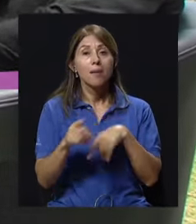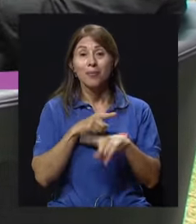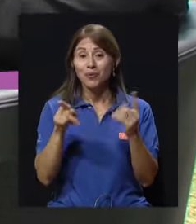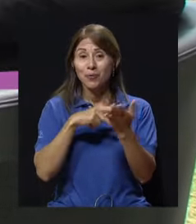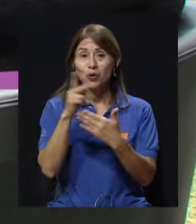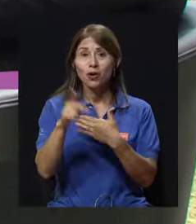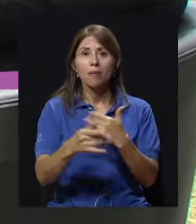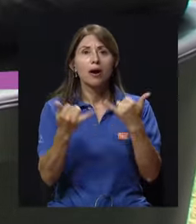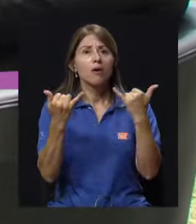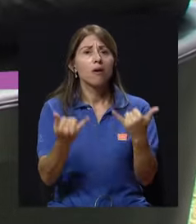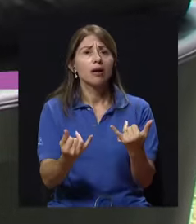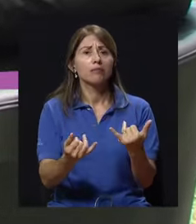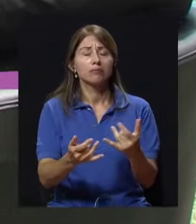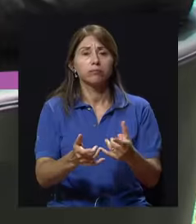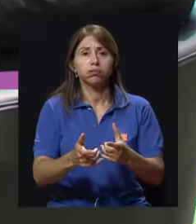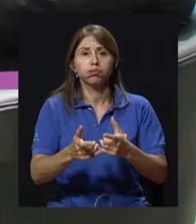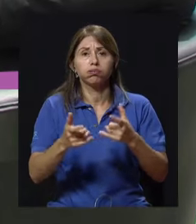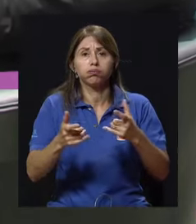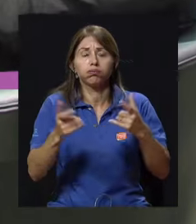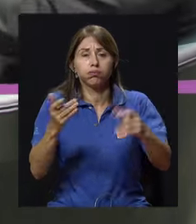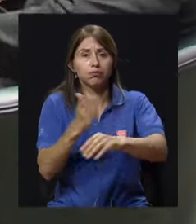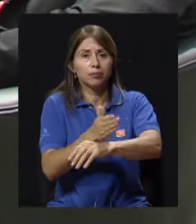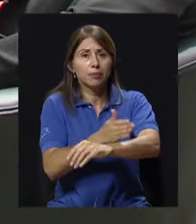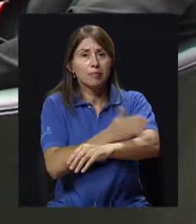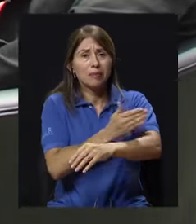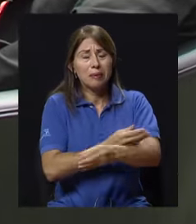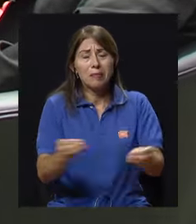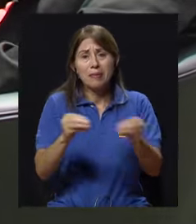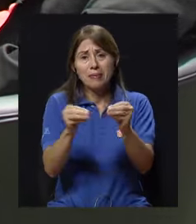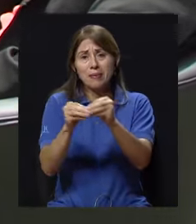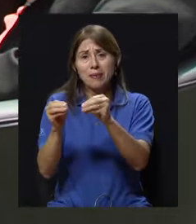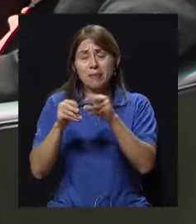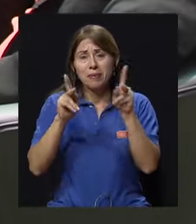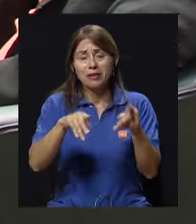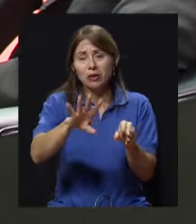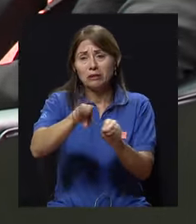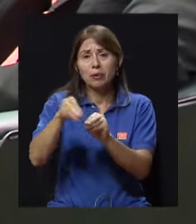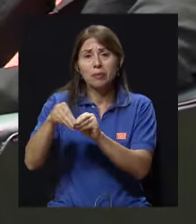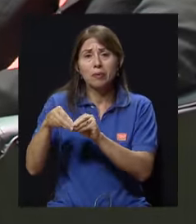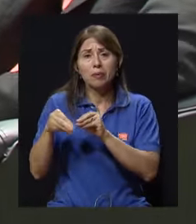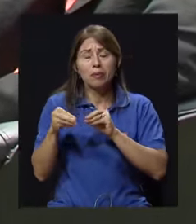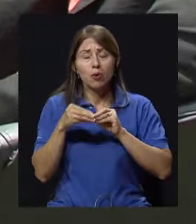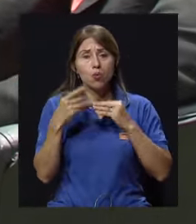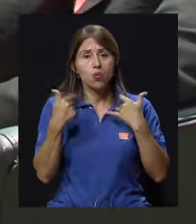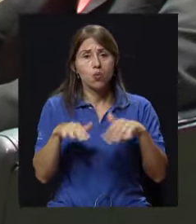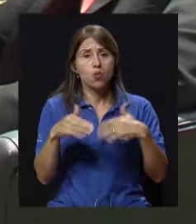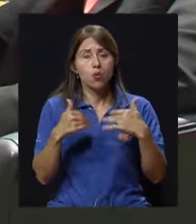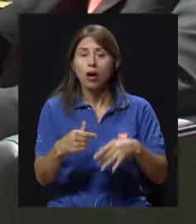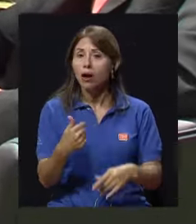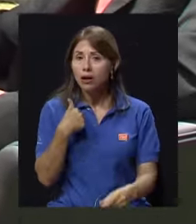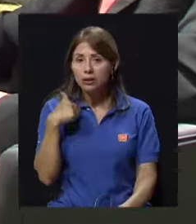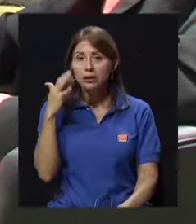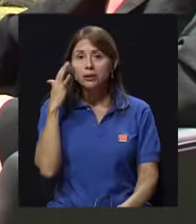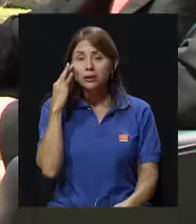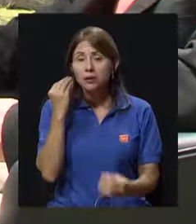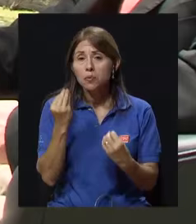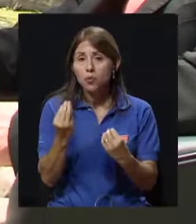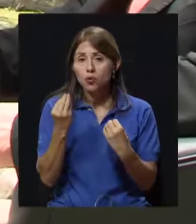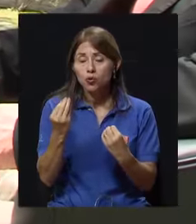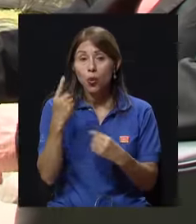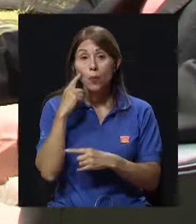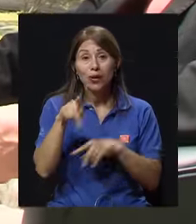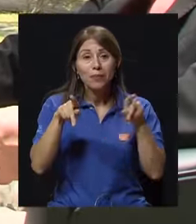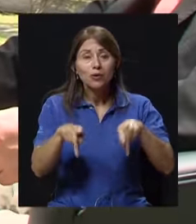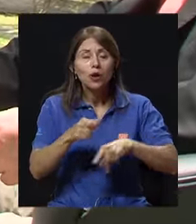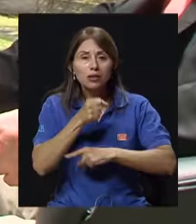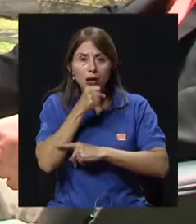exponencialmente, de una manera acelerada, y a mí me preocupaba mucho, porque esto es una población con